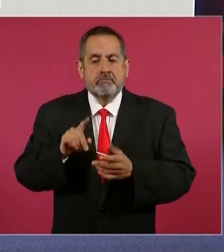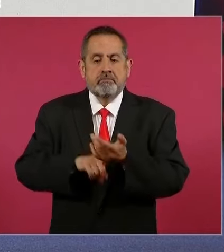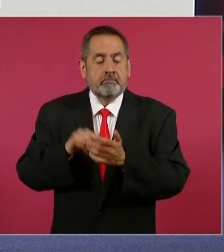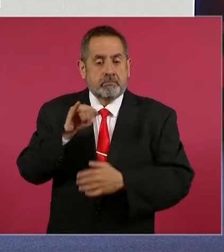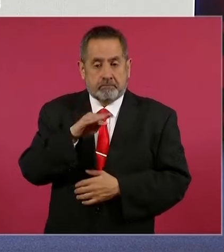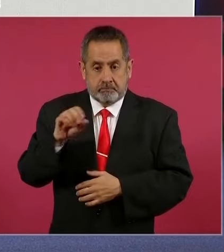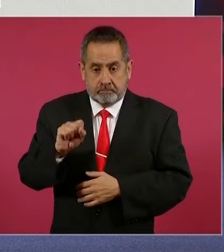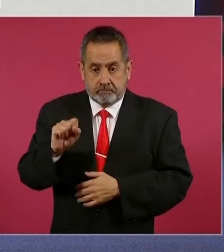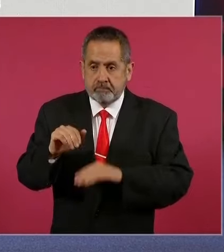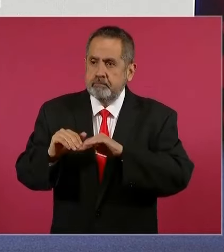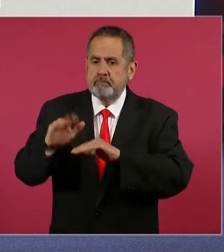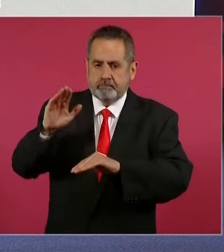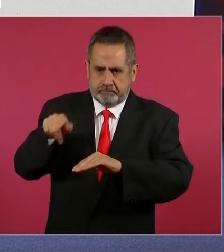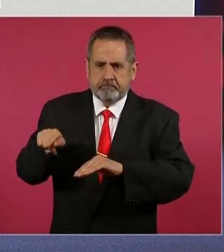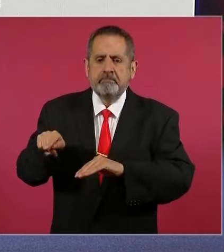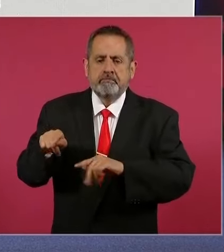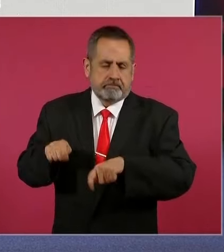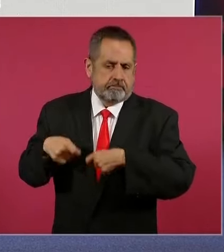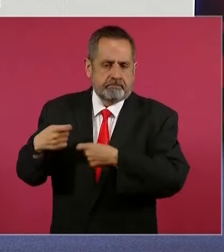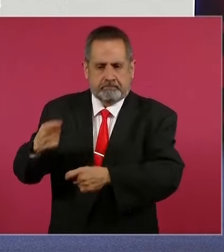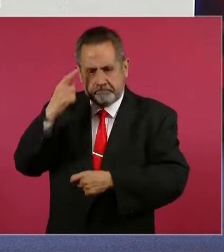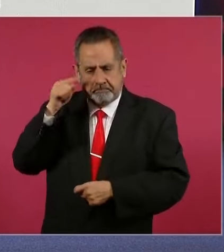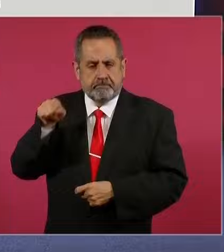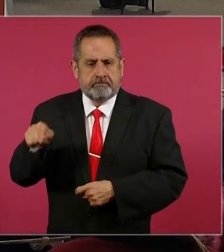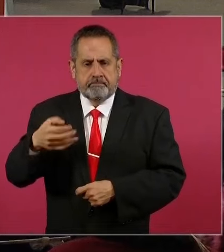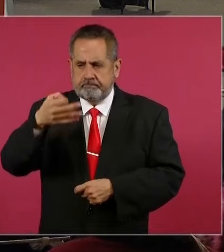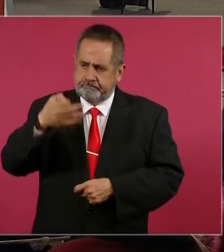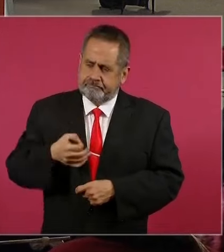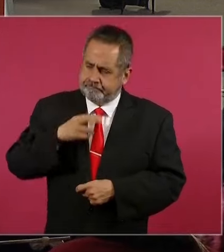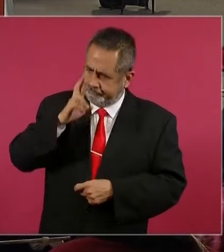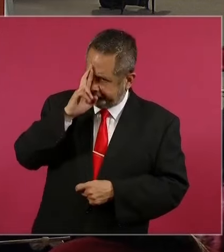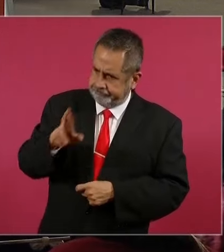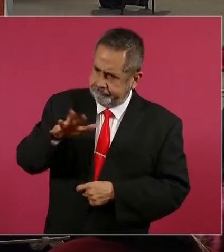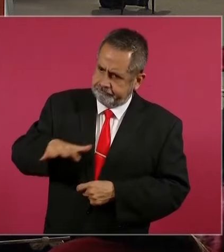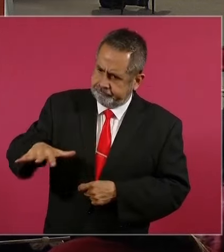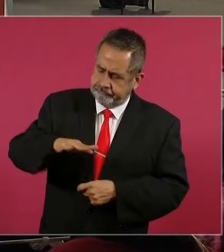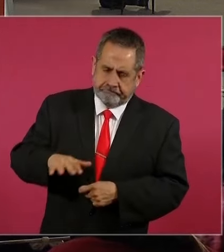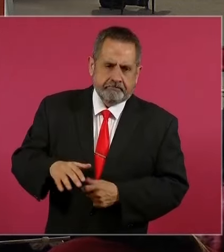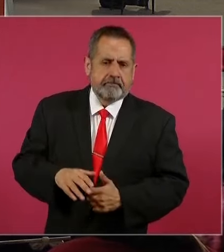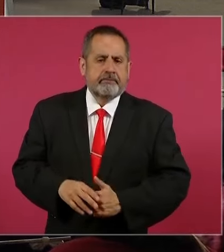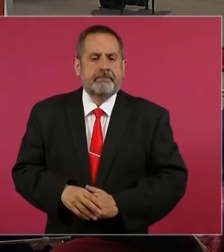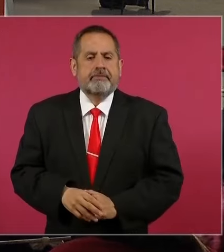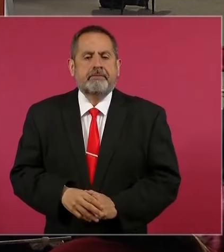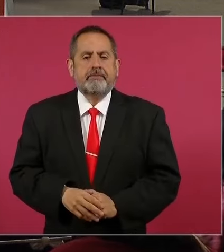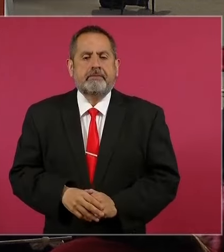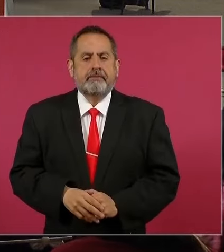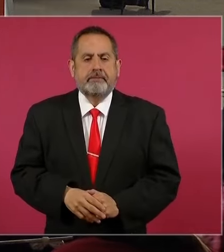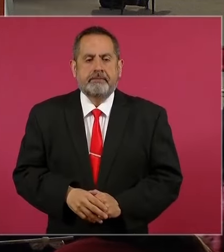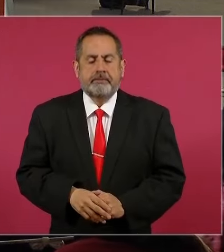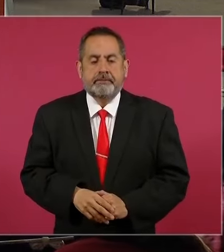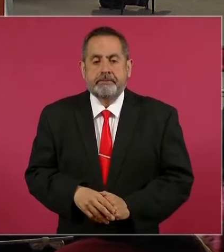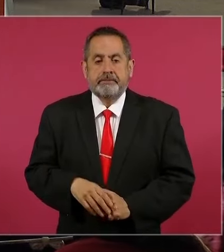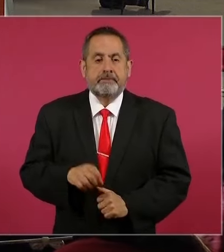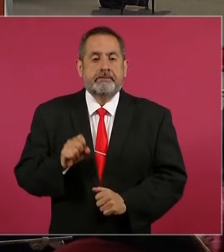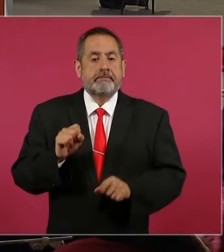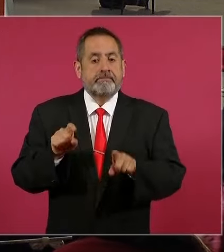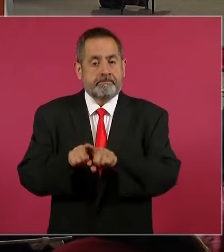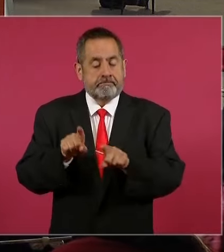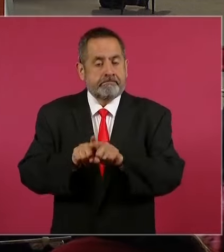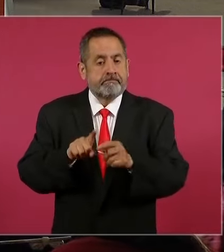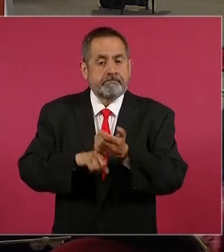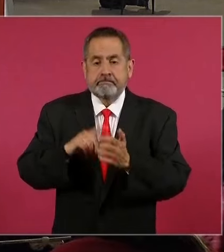Mexicano del Seguro Social y así dignificar esta labor. Adelante. Se incluye también una